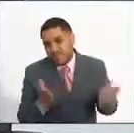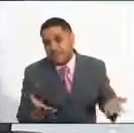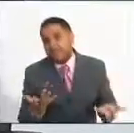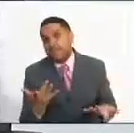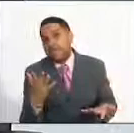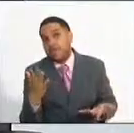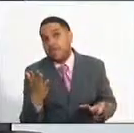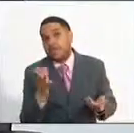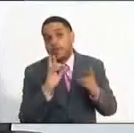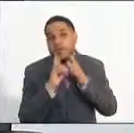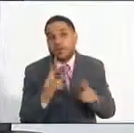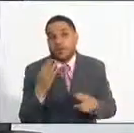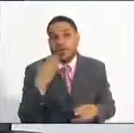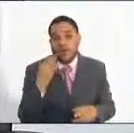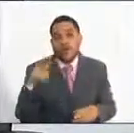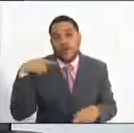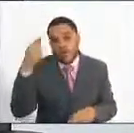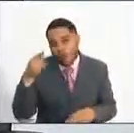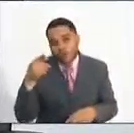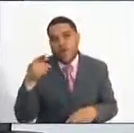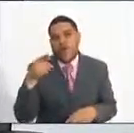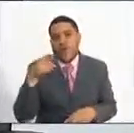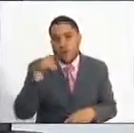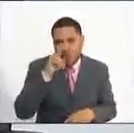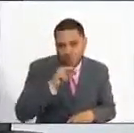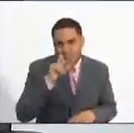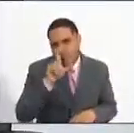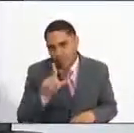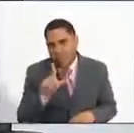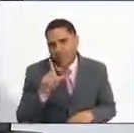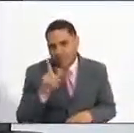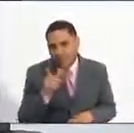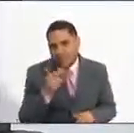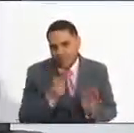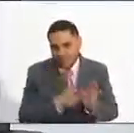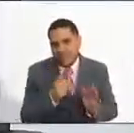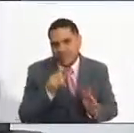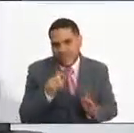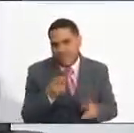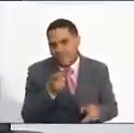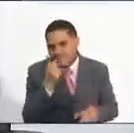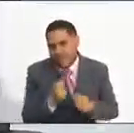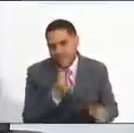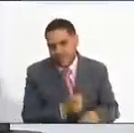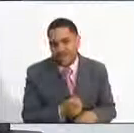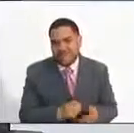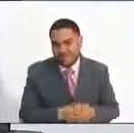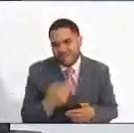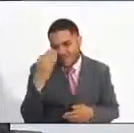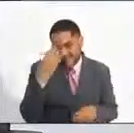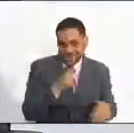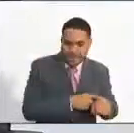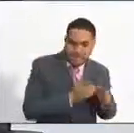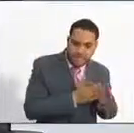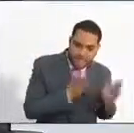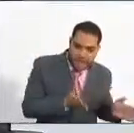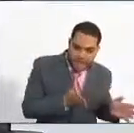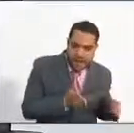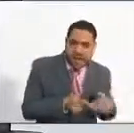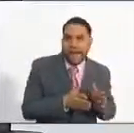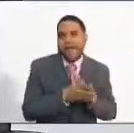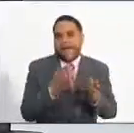año, ya tengamos la lista de elegibles. Entonces, para que sepan que esos son los tiempos, porque son varias pruebas, en cada prueba hay etapas de